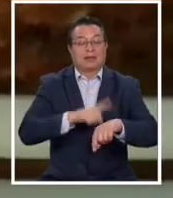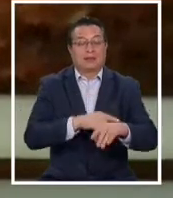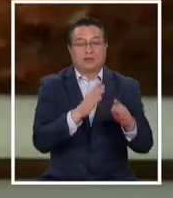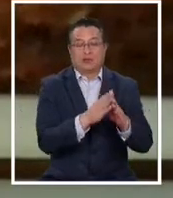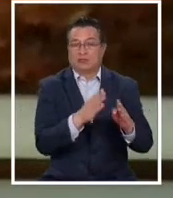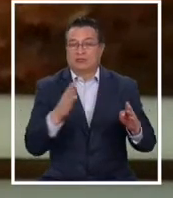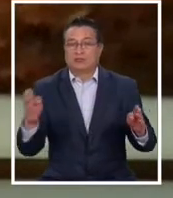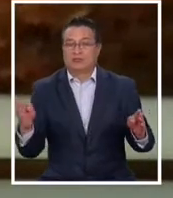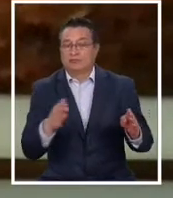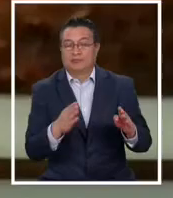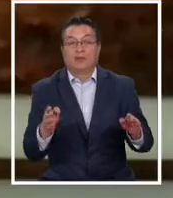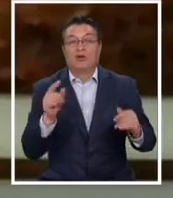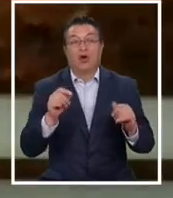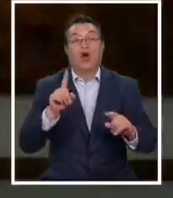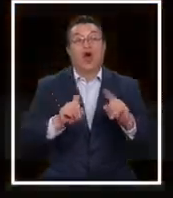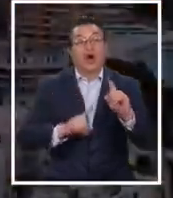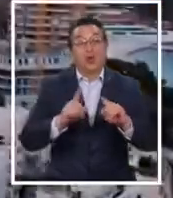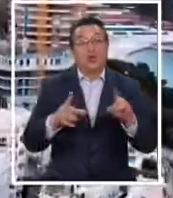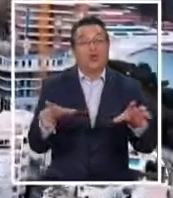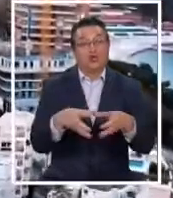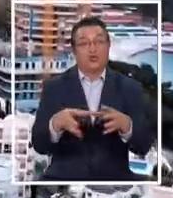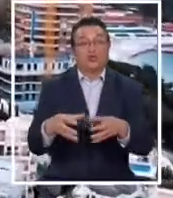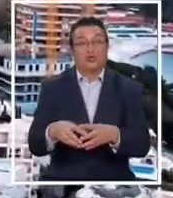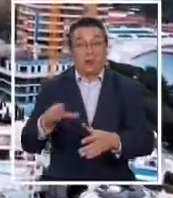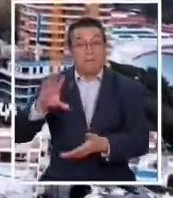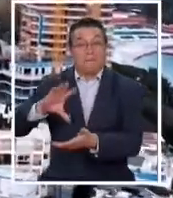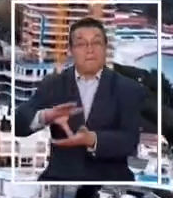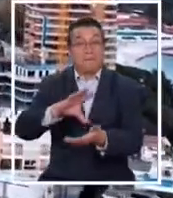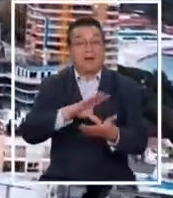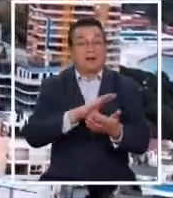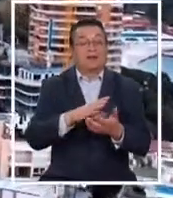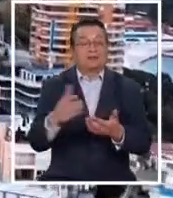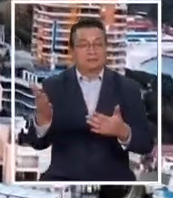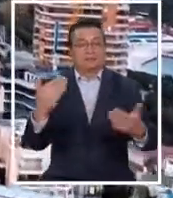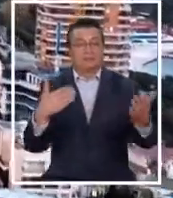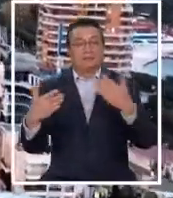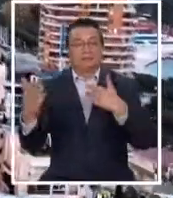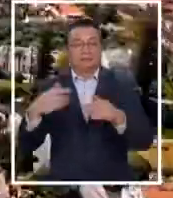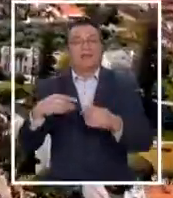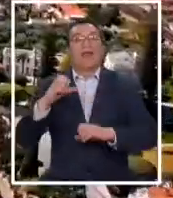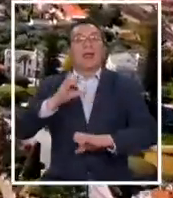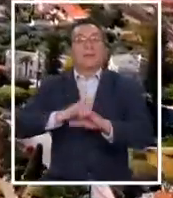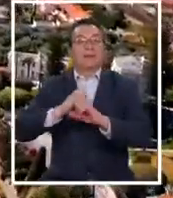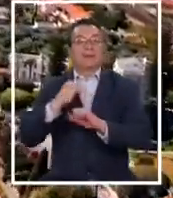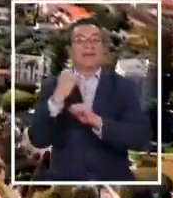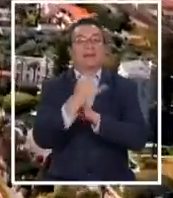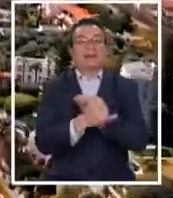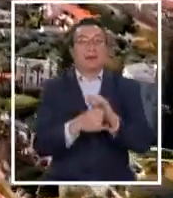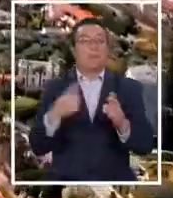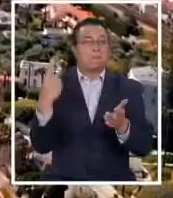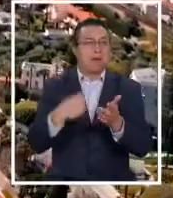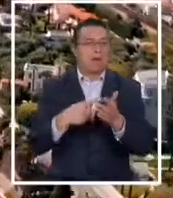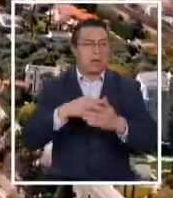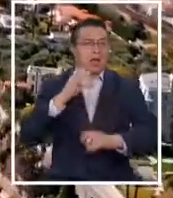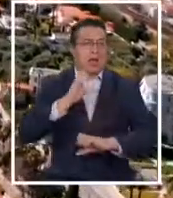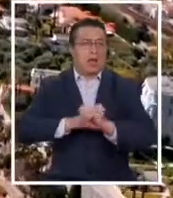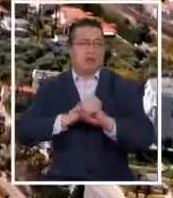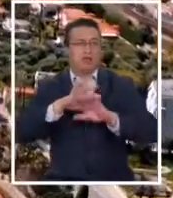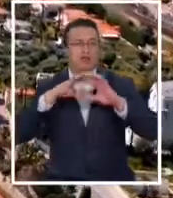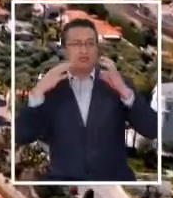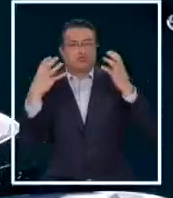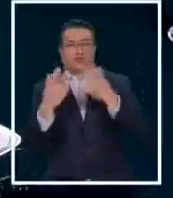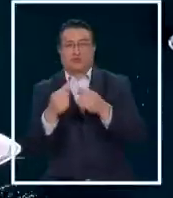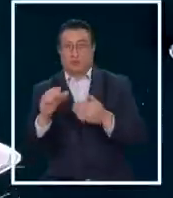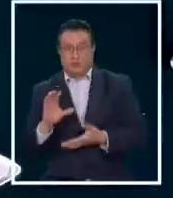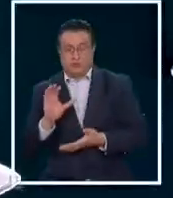tiempo o si se refieren a ciertos rubros. Naciones que buscan atraer principalmente a multinacionales. Son miles las compañías en todo el mundo que